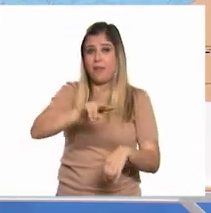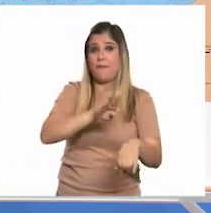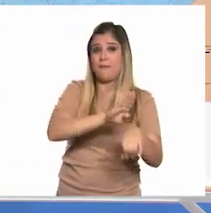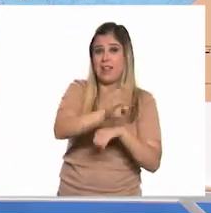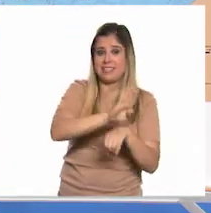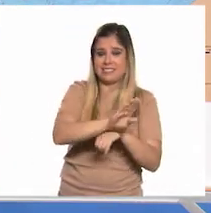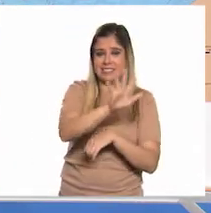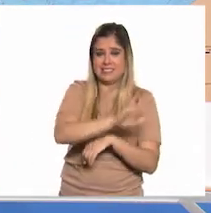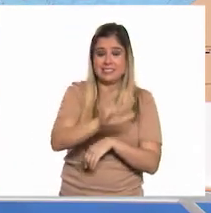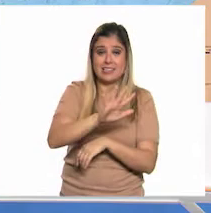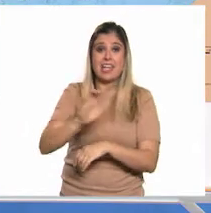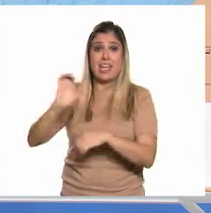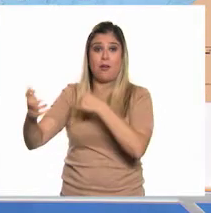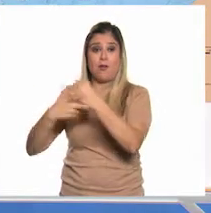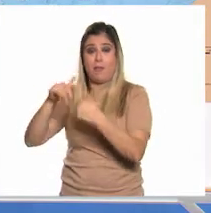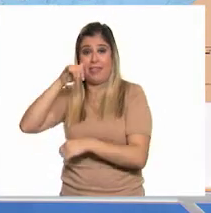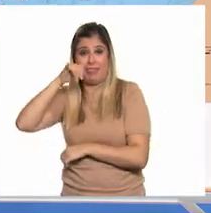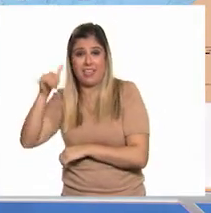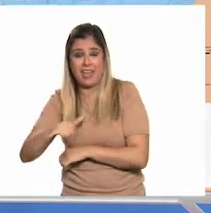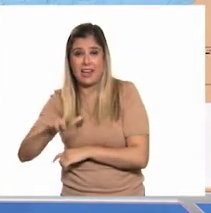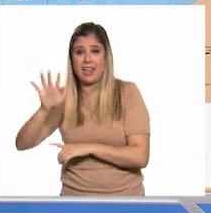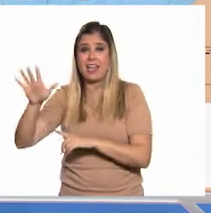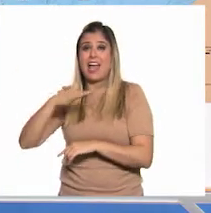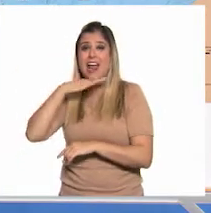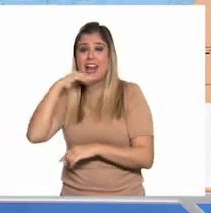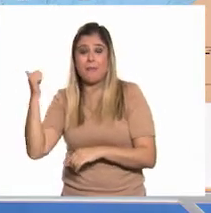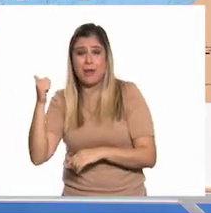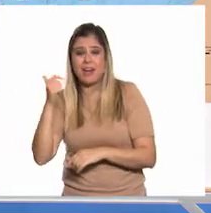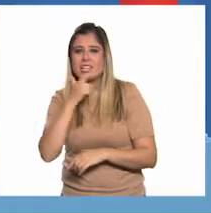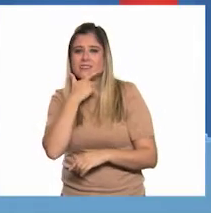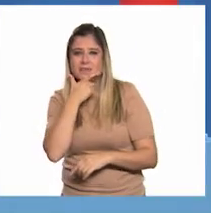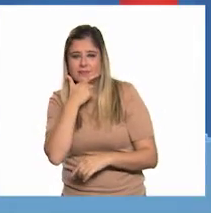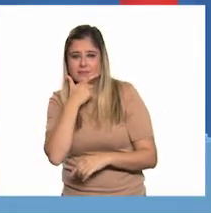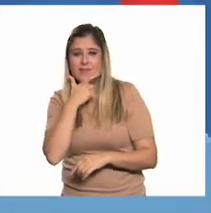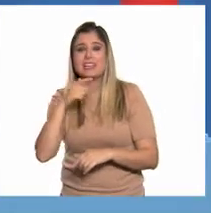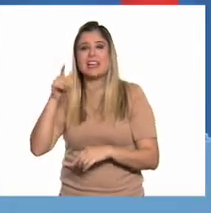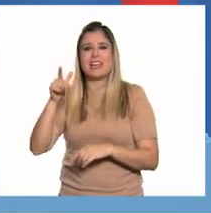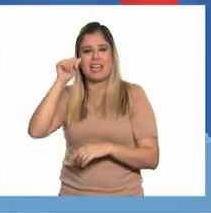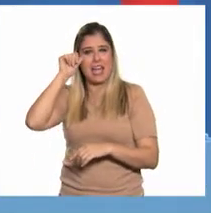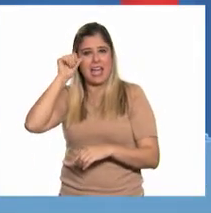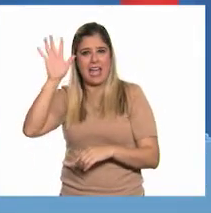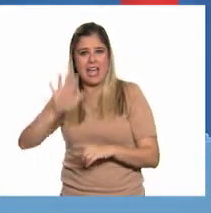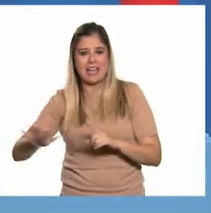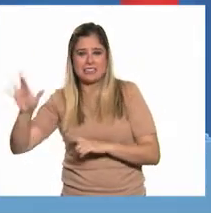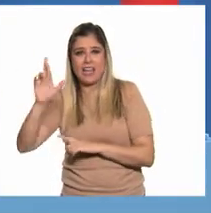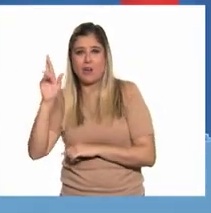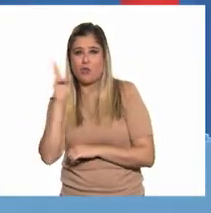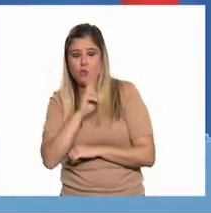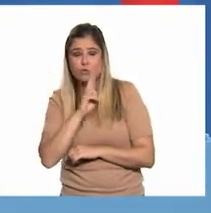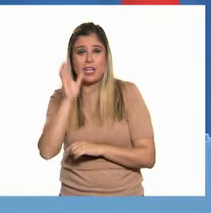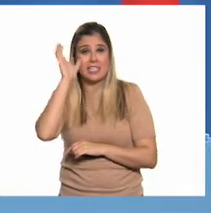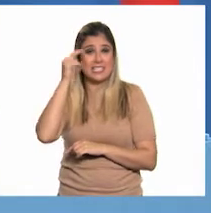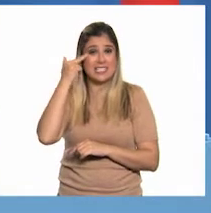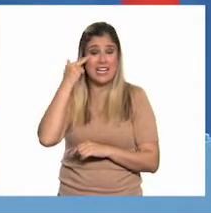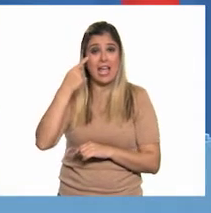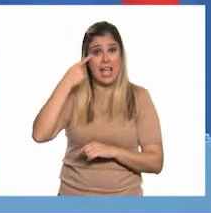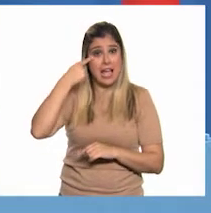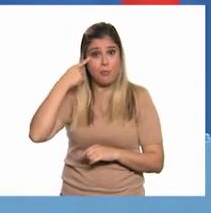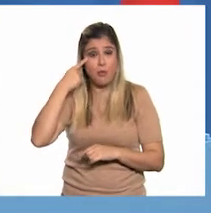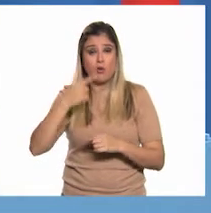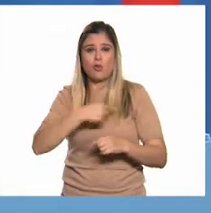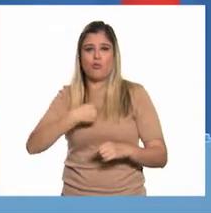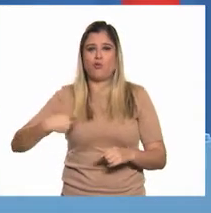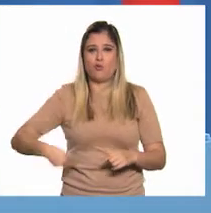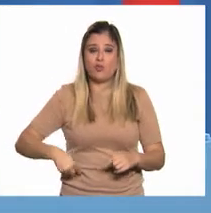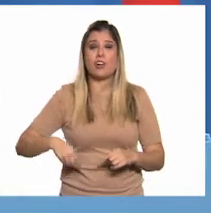En Europa, Italia, Alemania y Reino Unido. En Asia, la Federación Rusa, China, Japón, Corea del